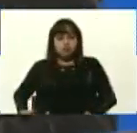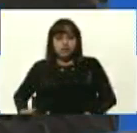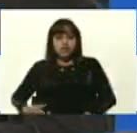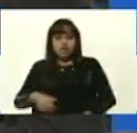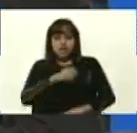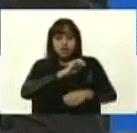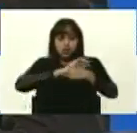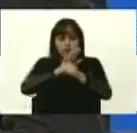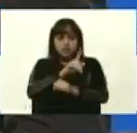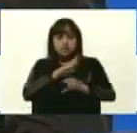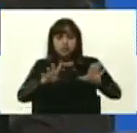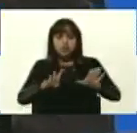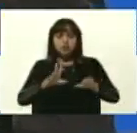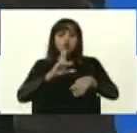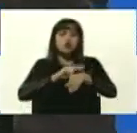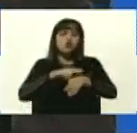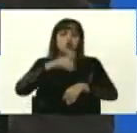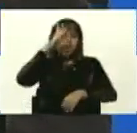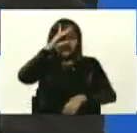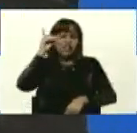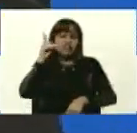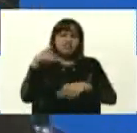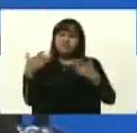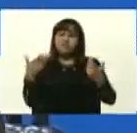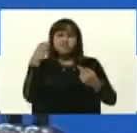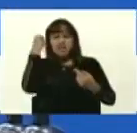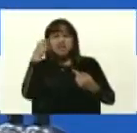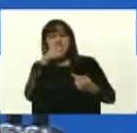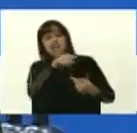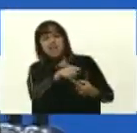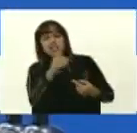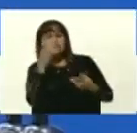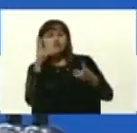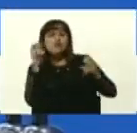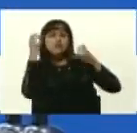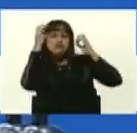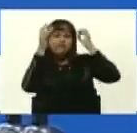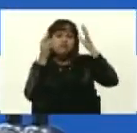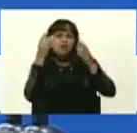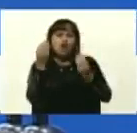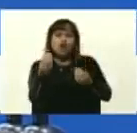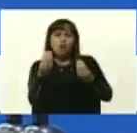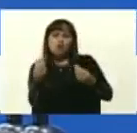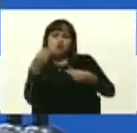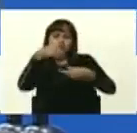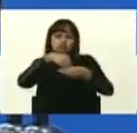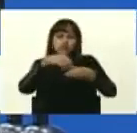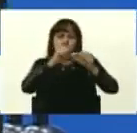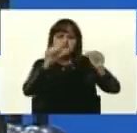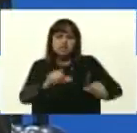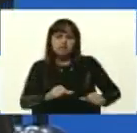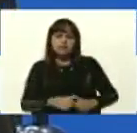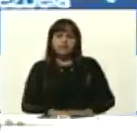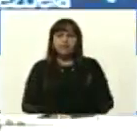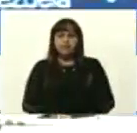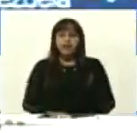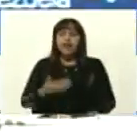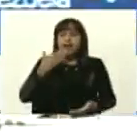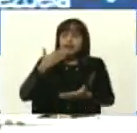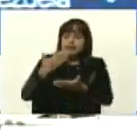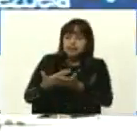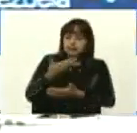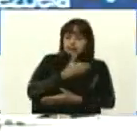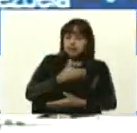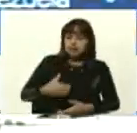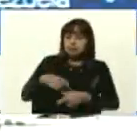la doctora Delcy Rodríguez? ¿Qué le parece esta creación? ¿Cómo vamos a integrarlo? Por favor, Delcy. Gracias, presidente. Es muy